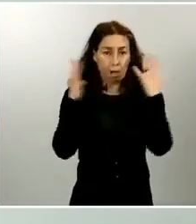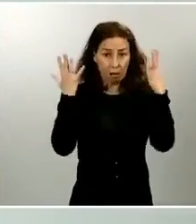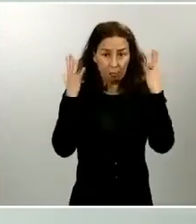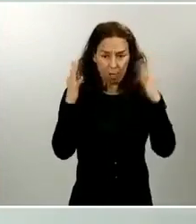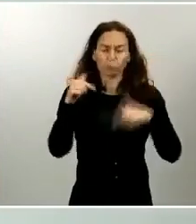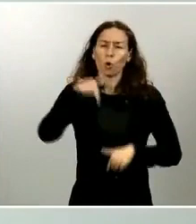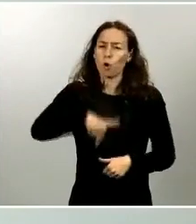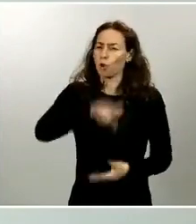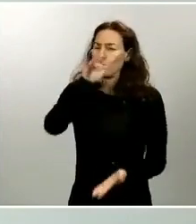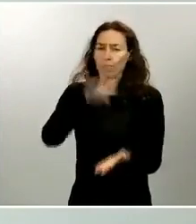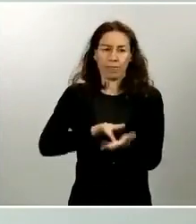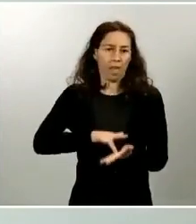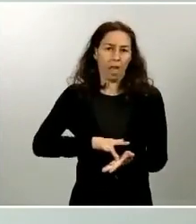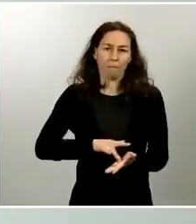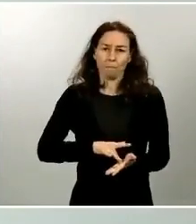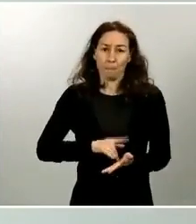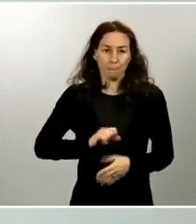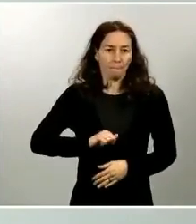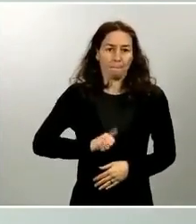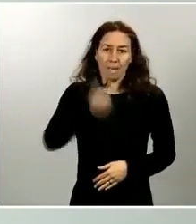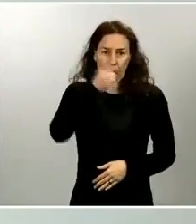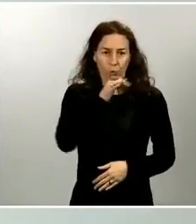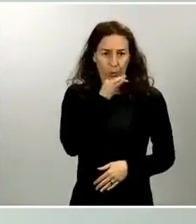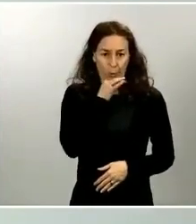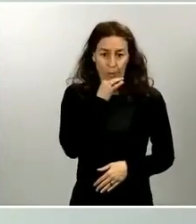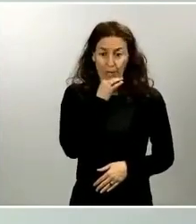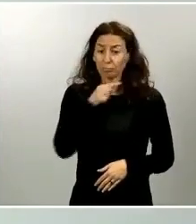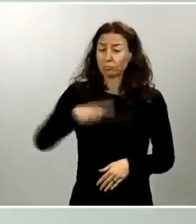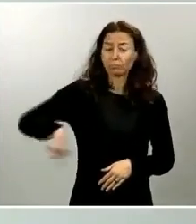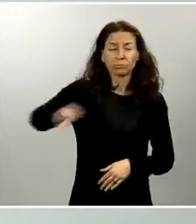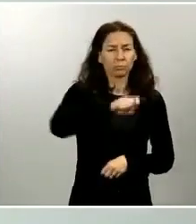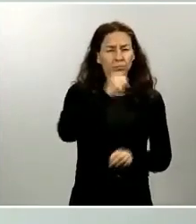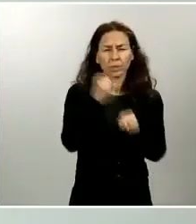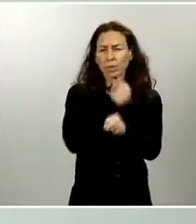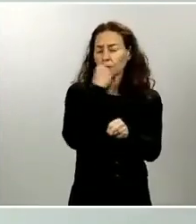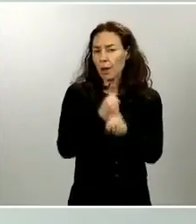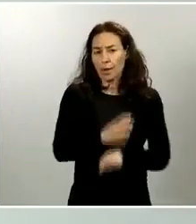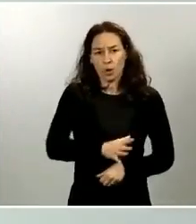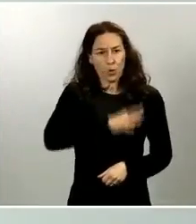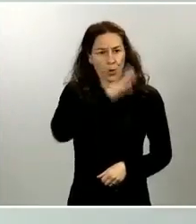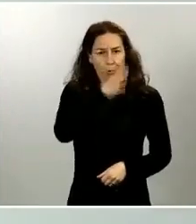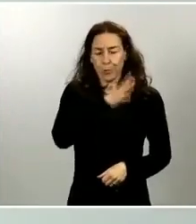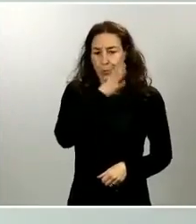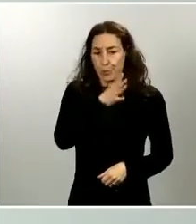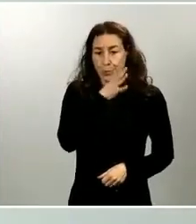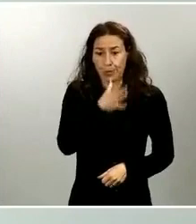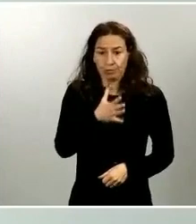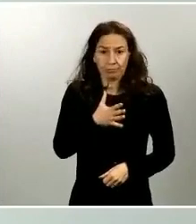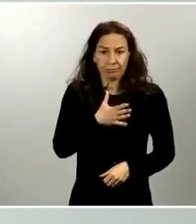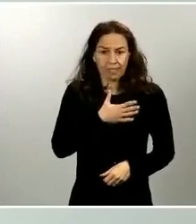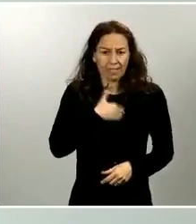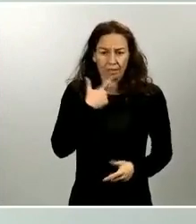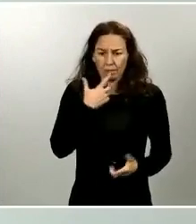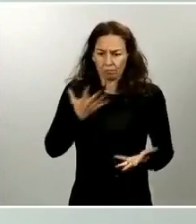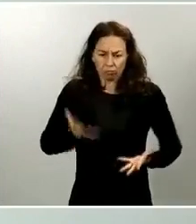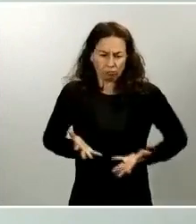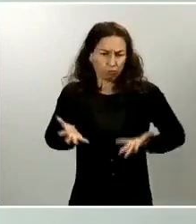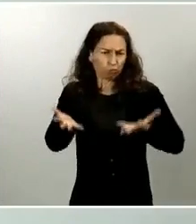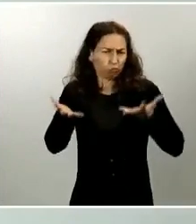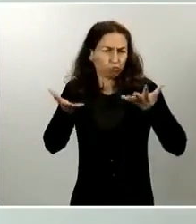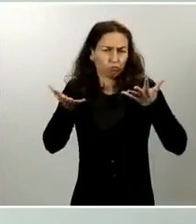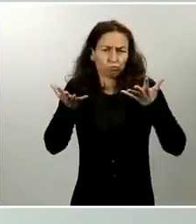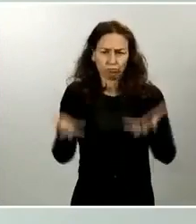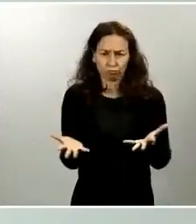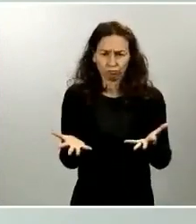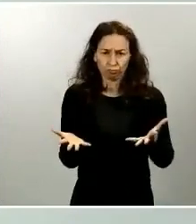Nos sentimos orgullosos de la lección que nos están dando, una entrega sin condiciones, muy por encima de